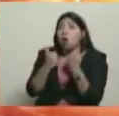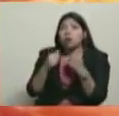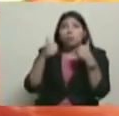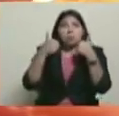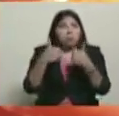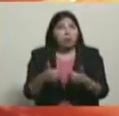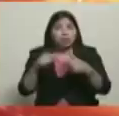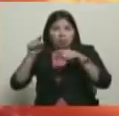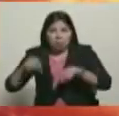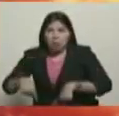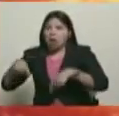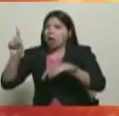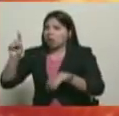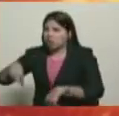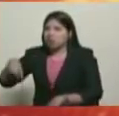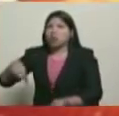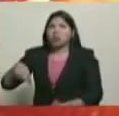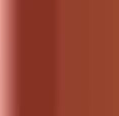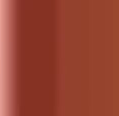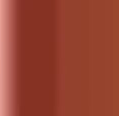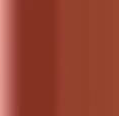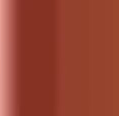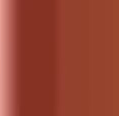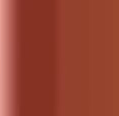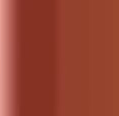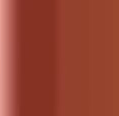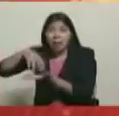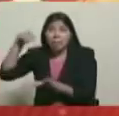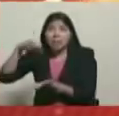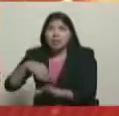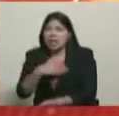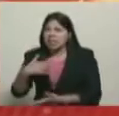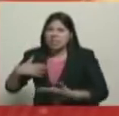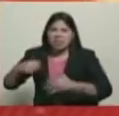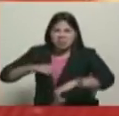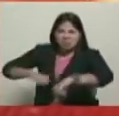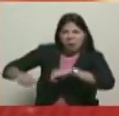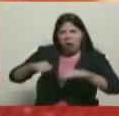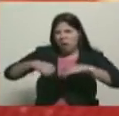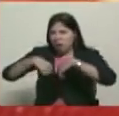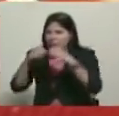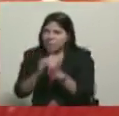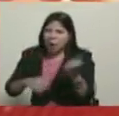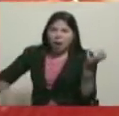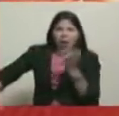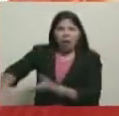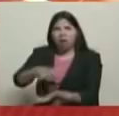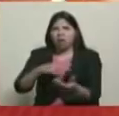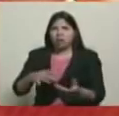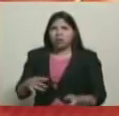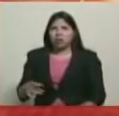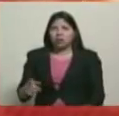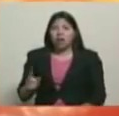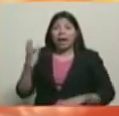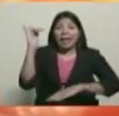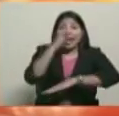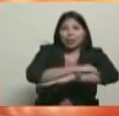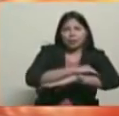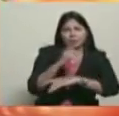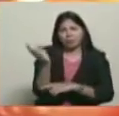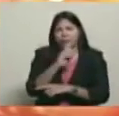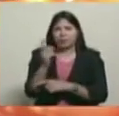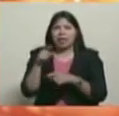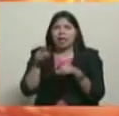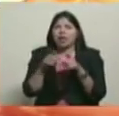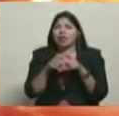en Caracas. Bueno, quitamos, quiero reiterar, no tiene nada que ver con la calota. Ellos están en el